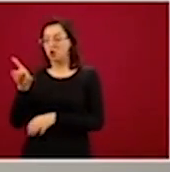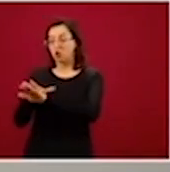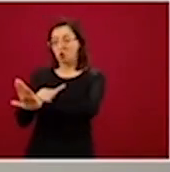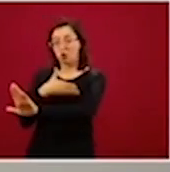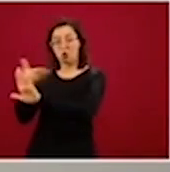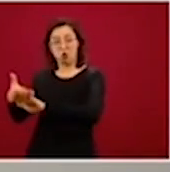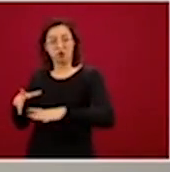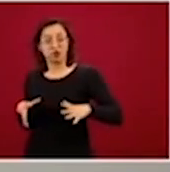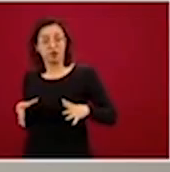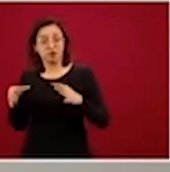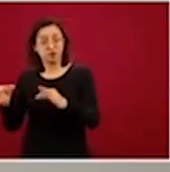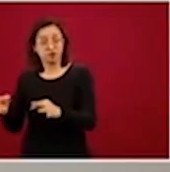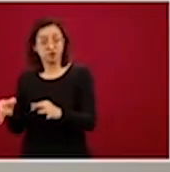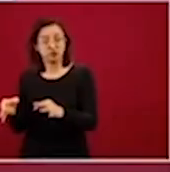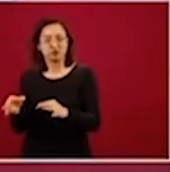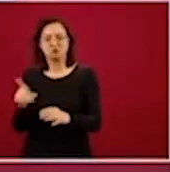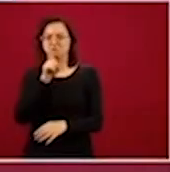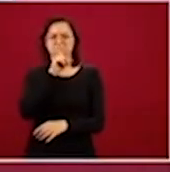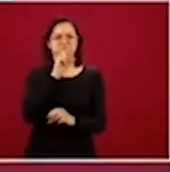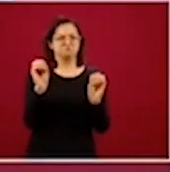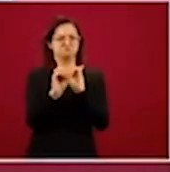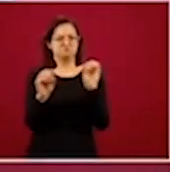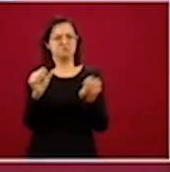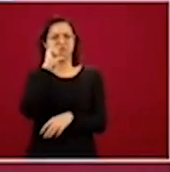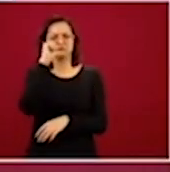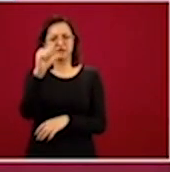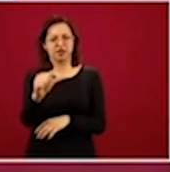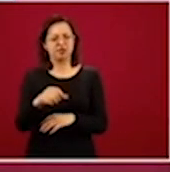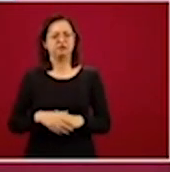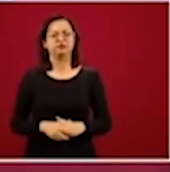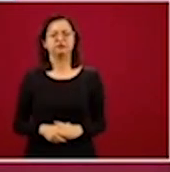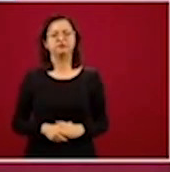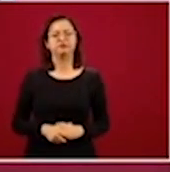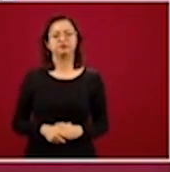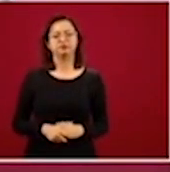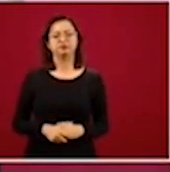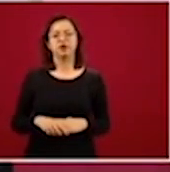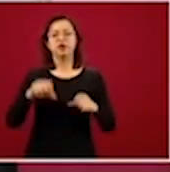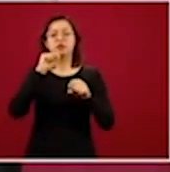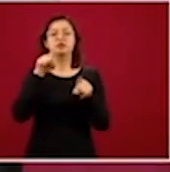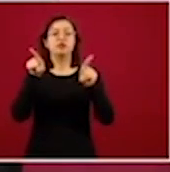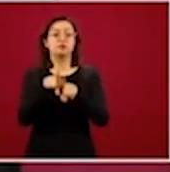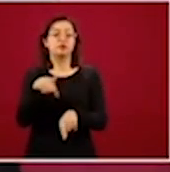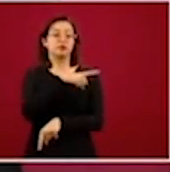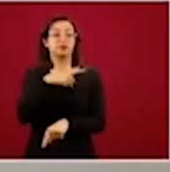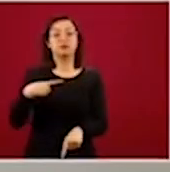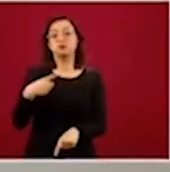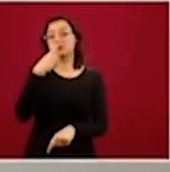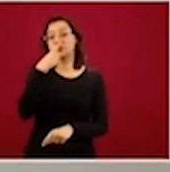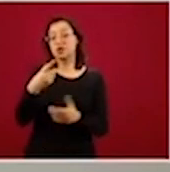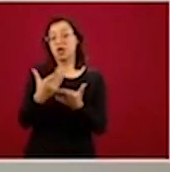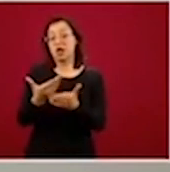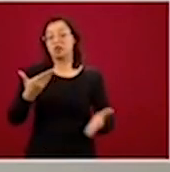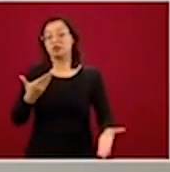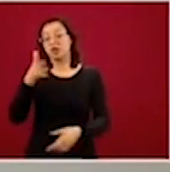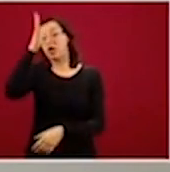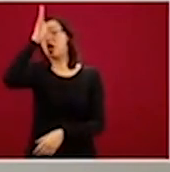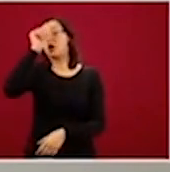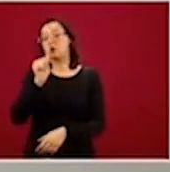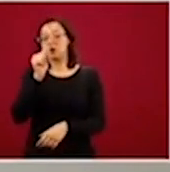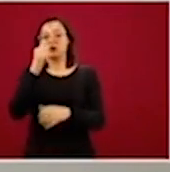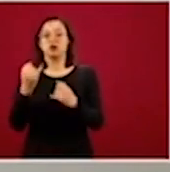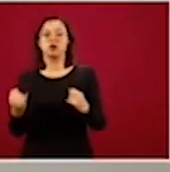institución. Ahora, también queremos destacar que se acordó oportunamente entre el